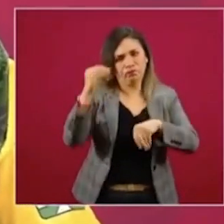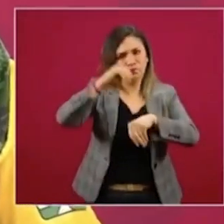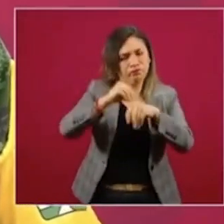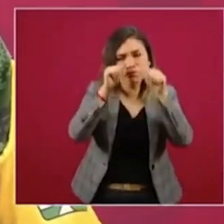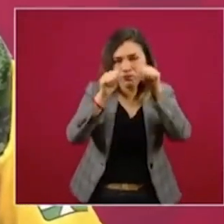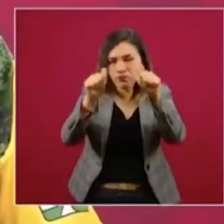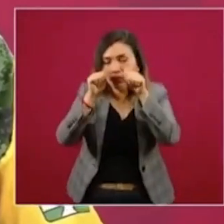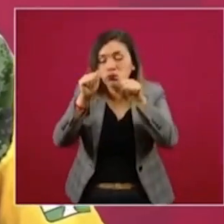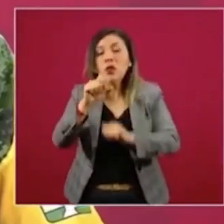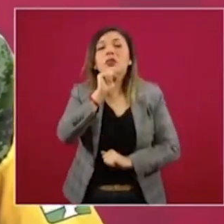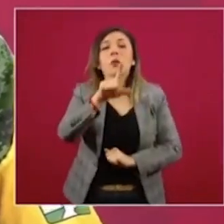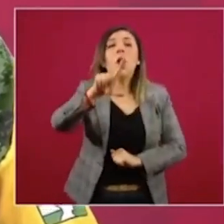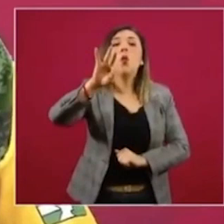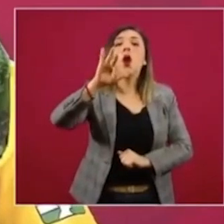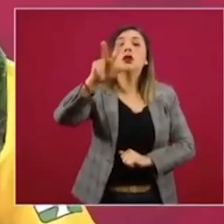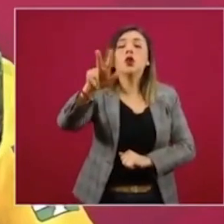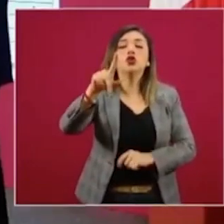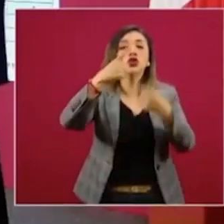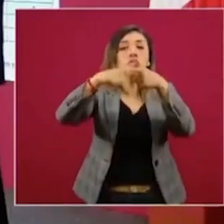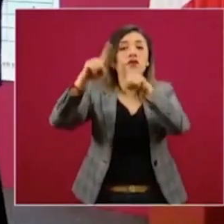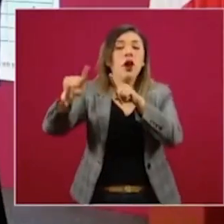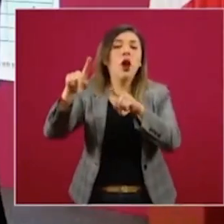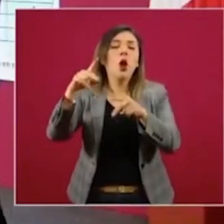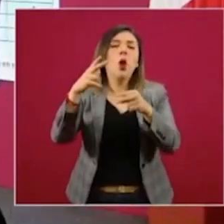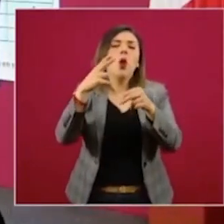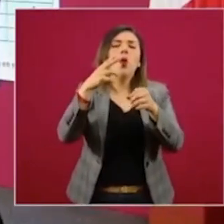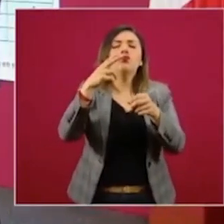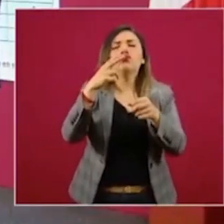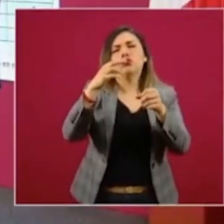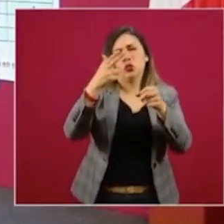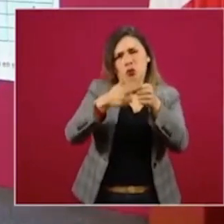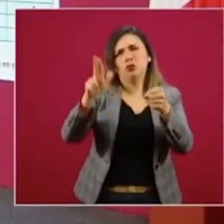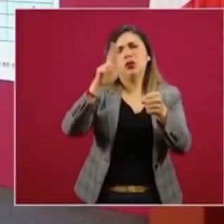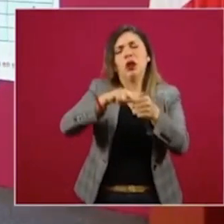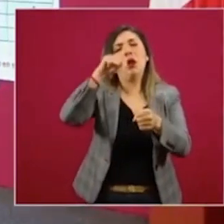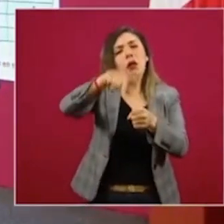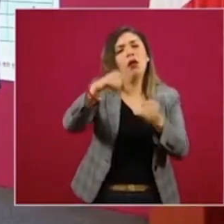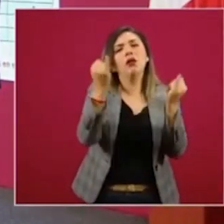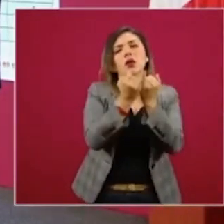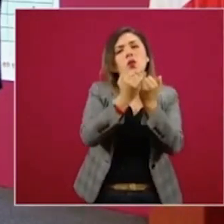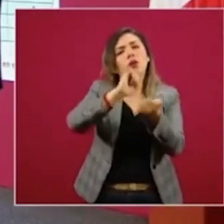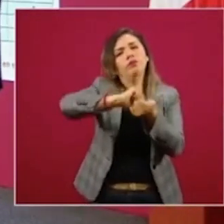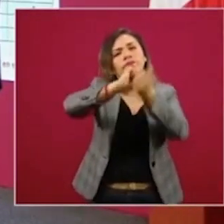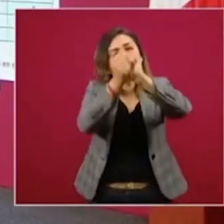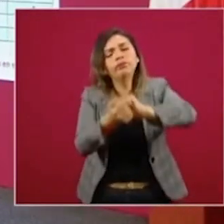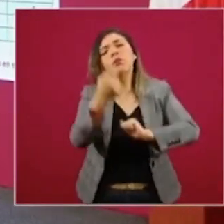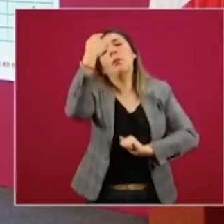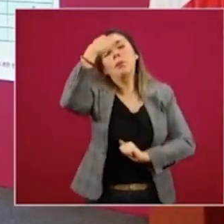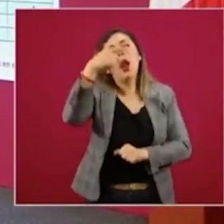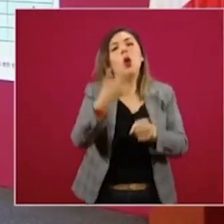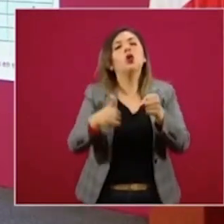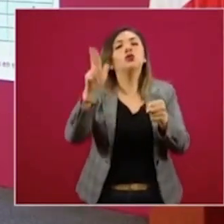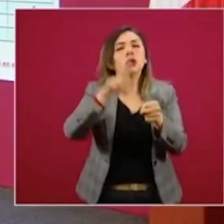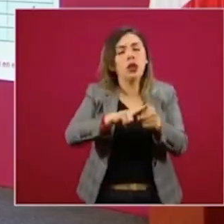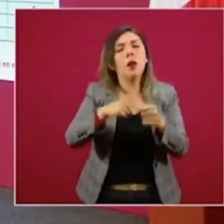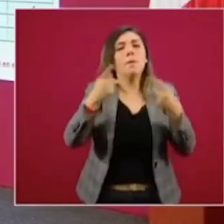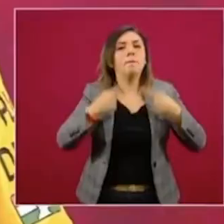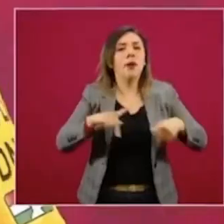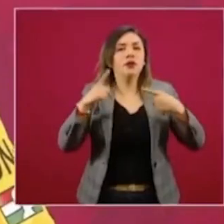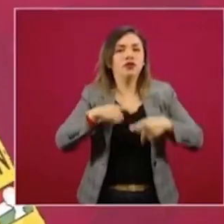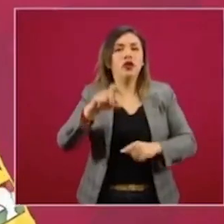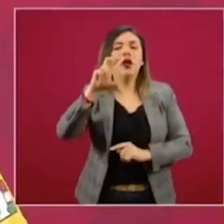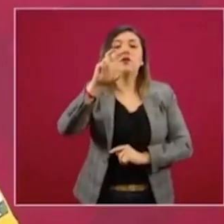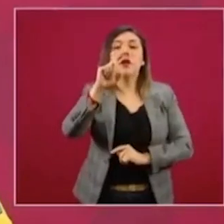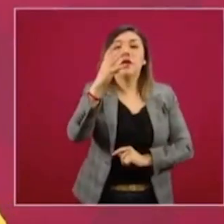48 unidades operativas que se iban a reconvertir, que se reconvirtieron para hospitalización 34